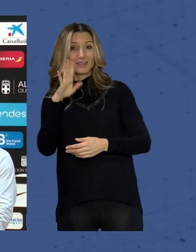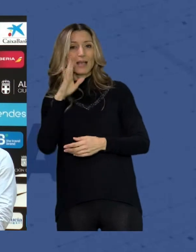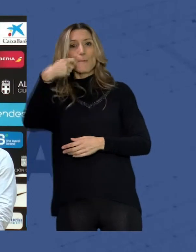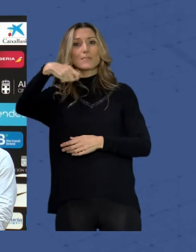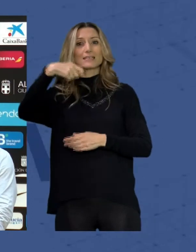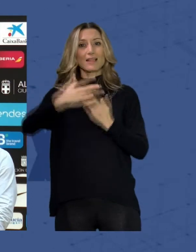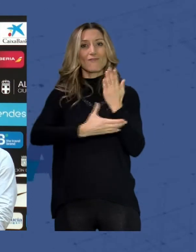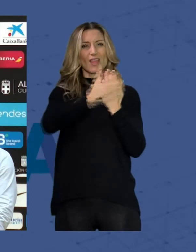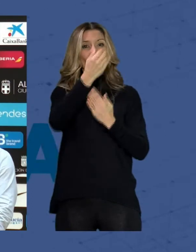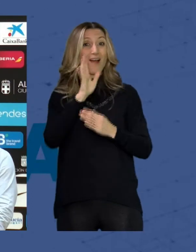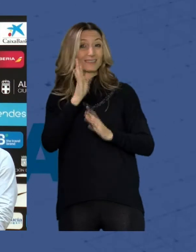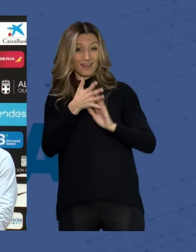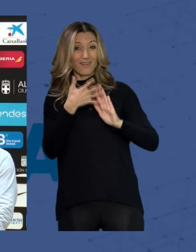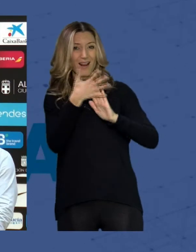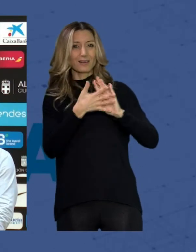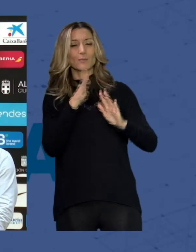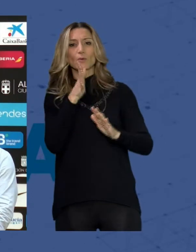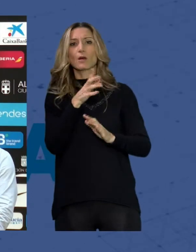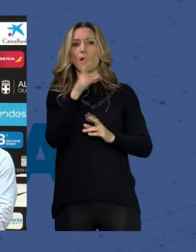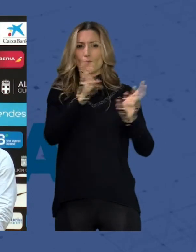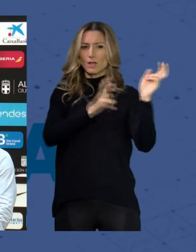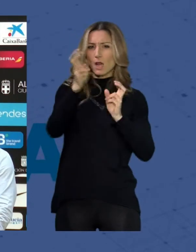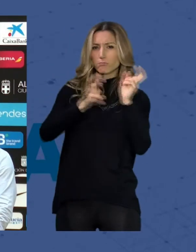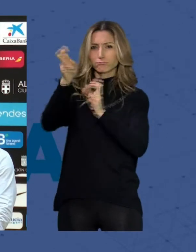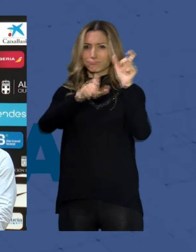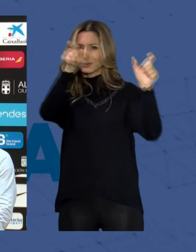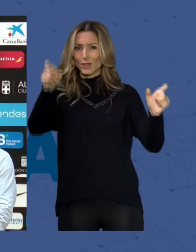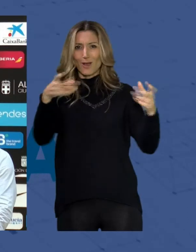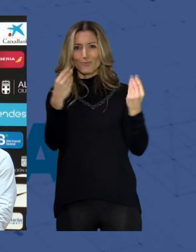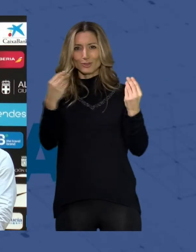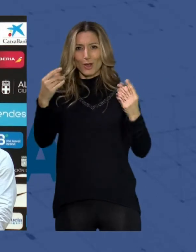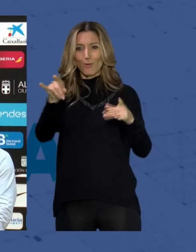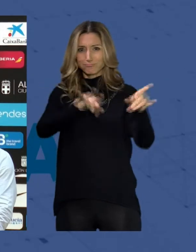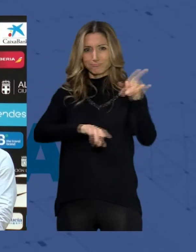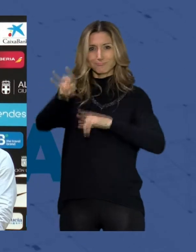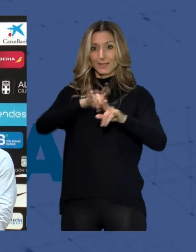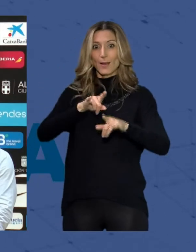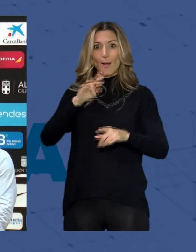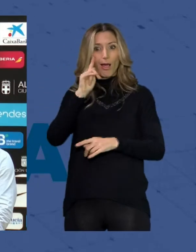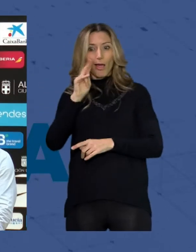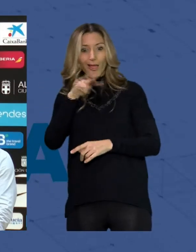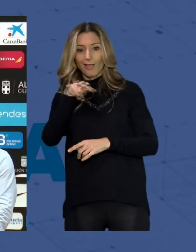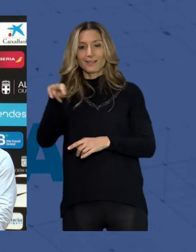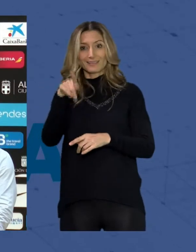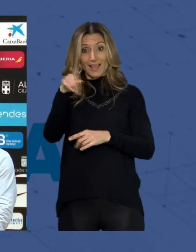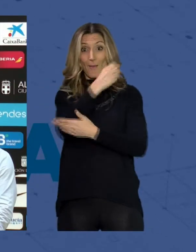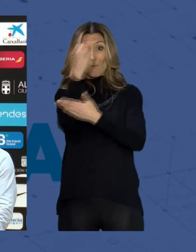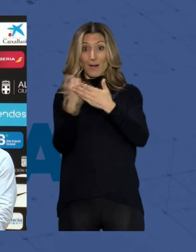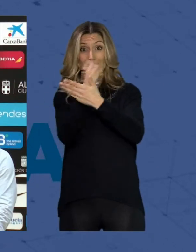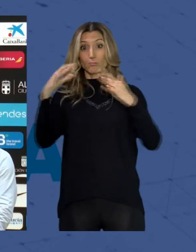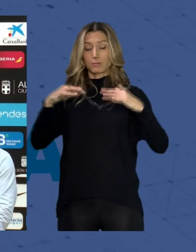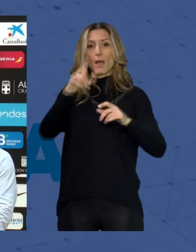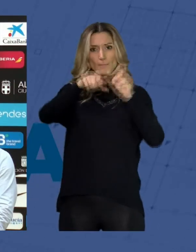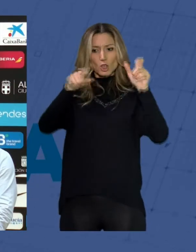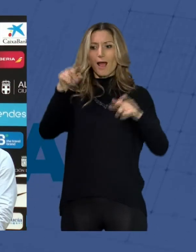pues al final vendrá mucha gente a ver este este partido gente que presumiblemente va a dormir en nuestros